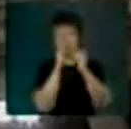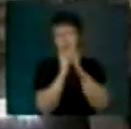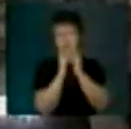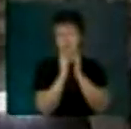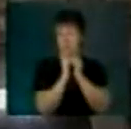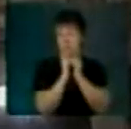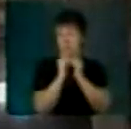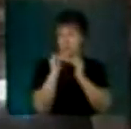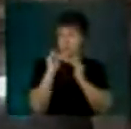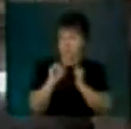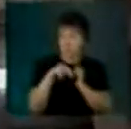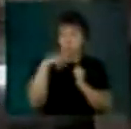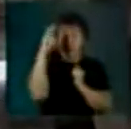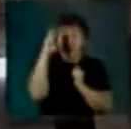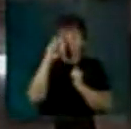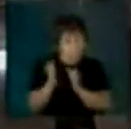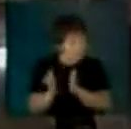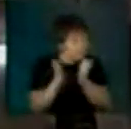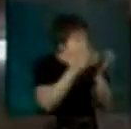Otros,